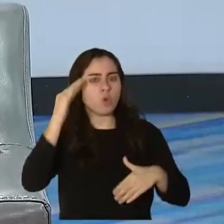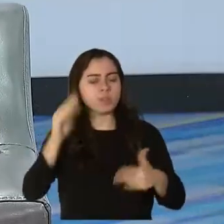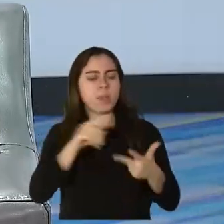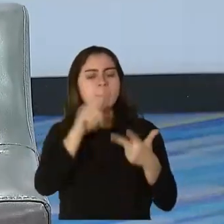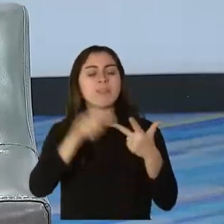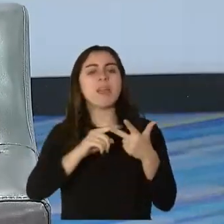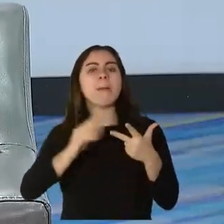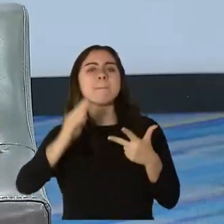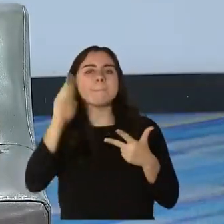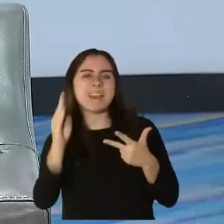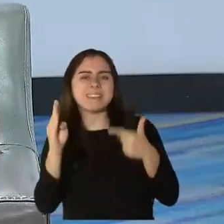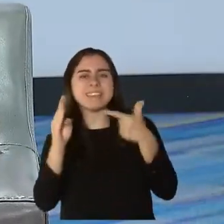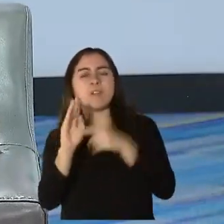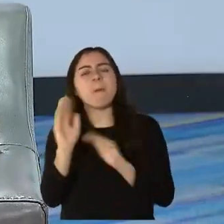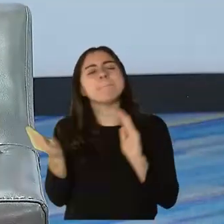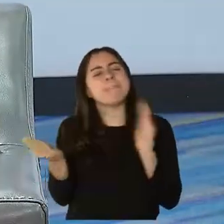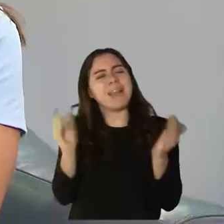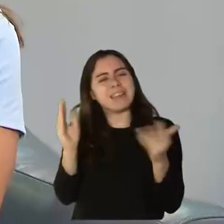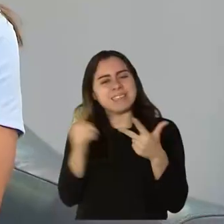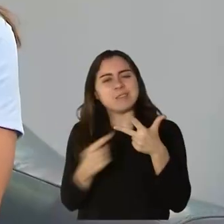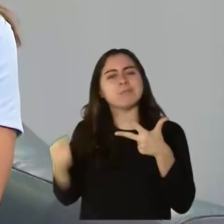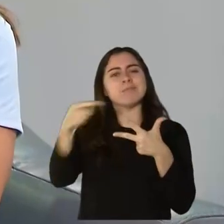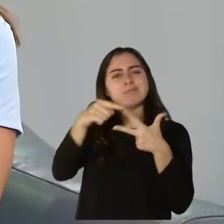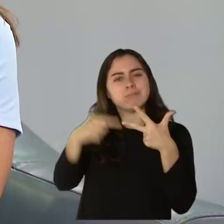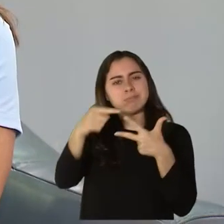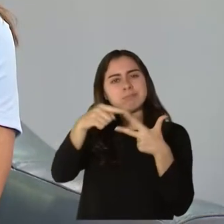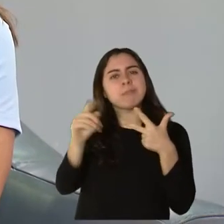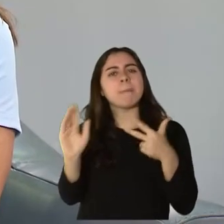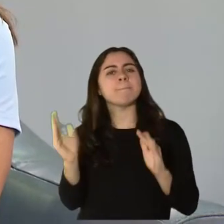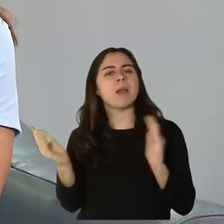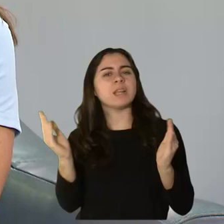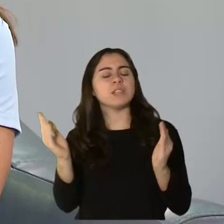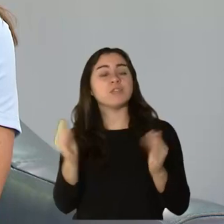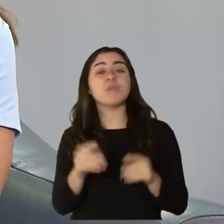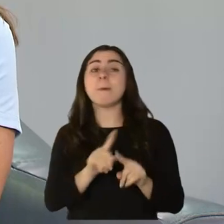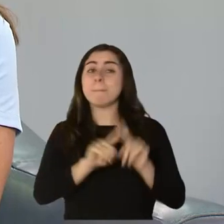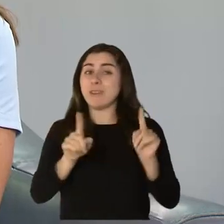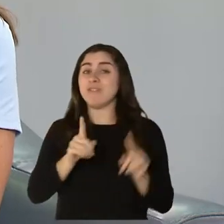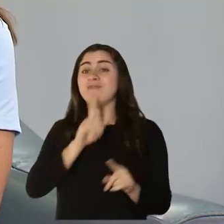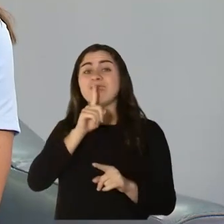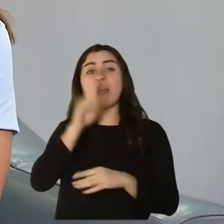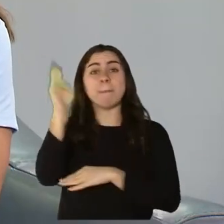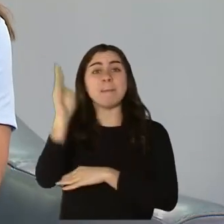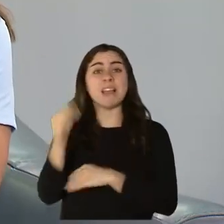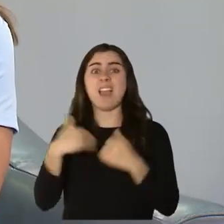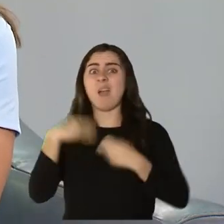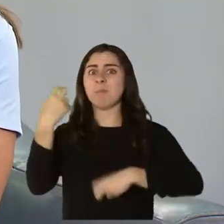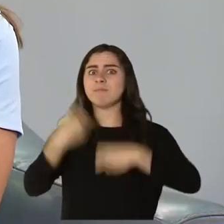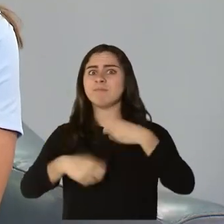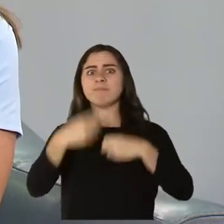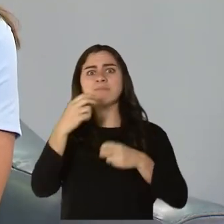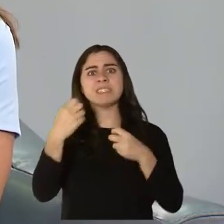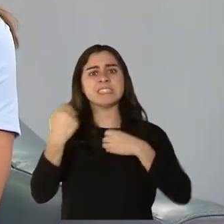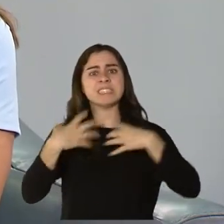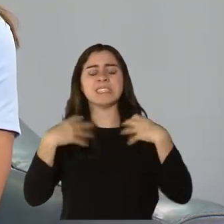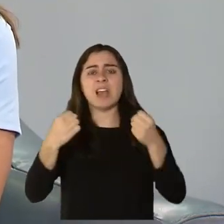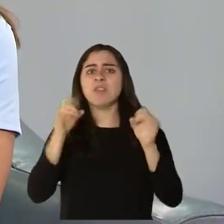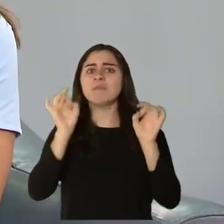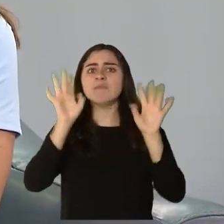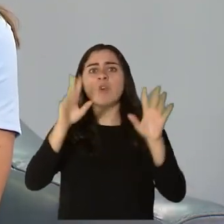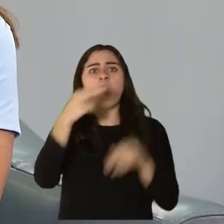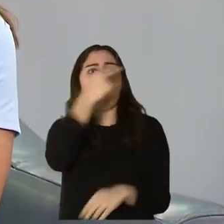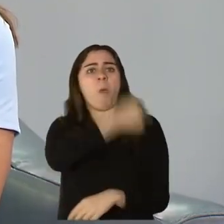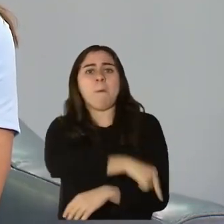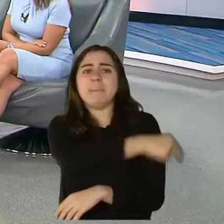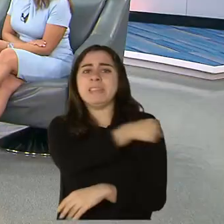África, pero realmente no sabemos. En Brasil hay un problema de salud pública gigantesco donde los hospitales casi